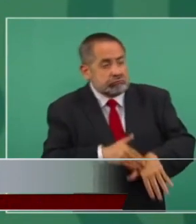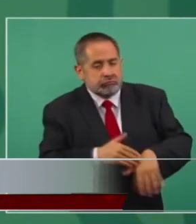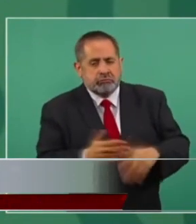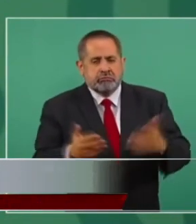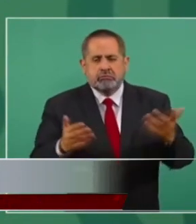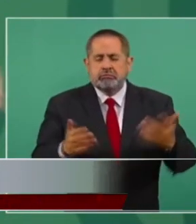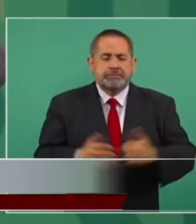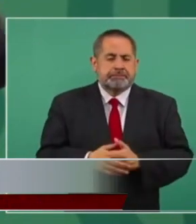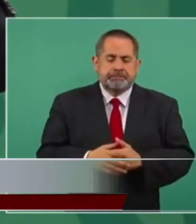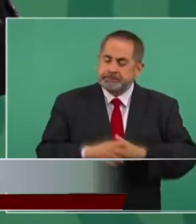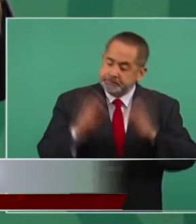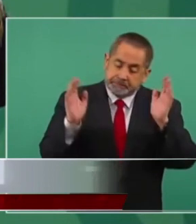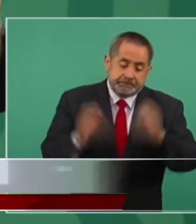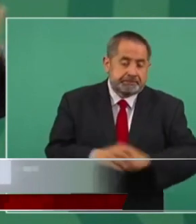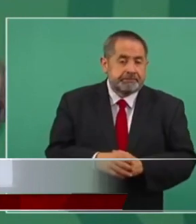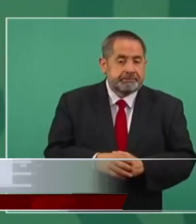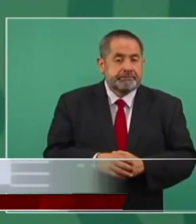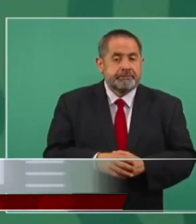pero bueno